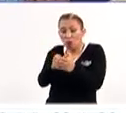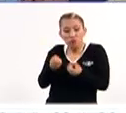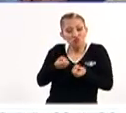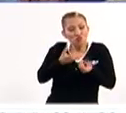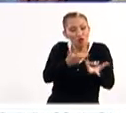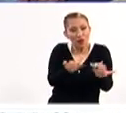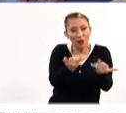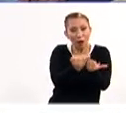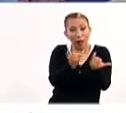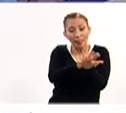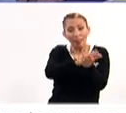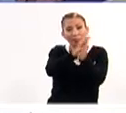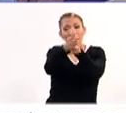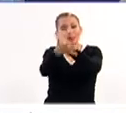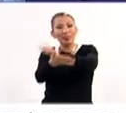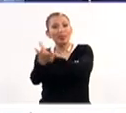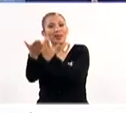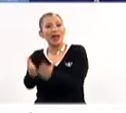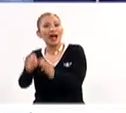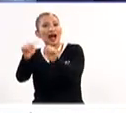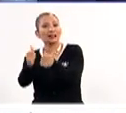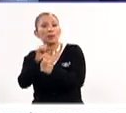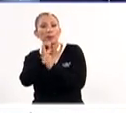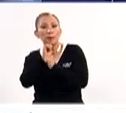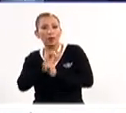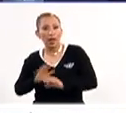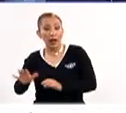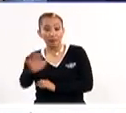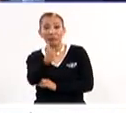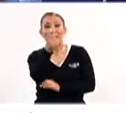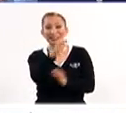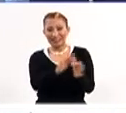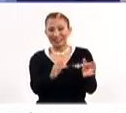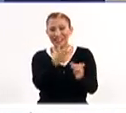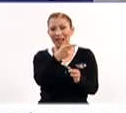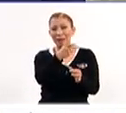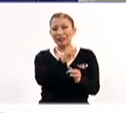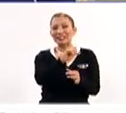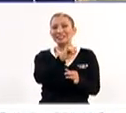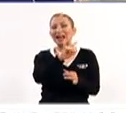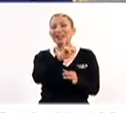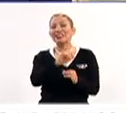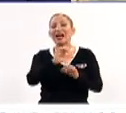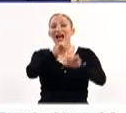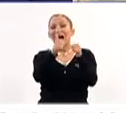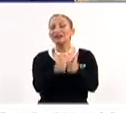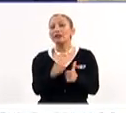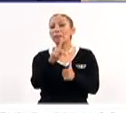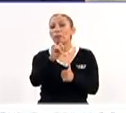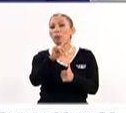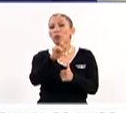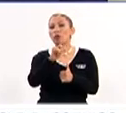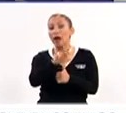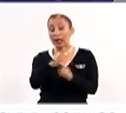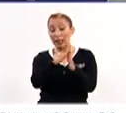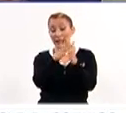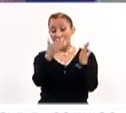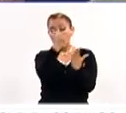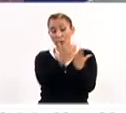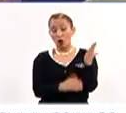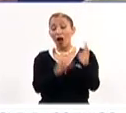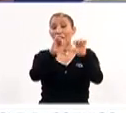expresión, se transforma en arte popular. Así describe Gabriel Zahid el arte popular. El libro,